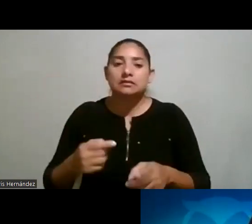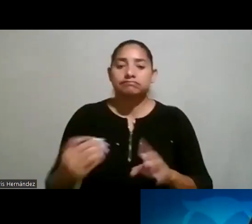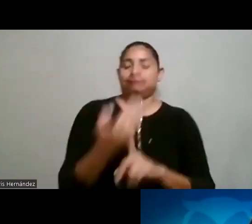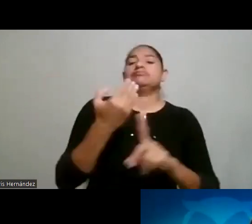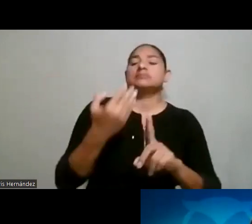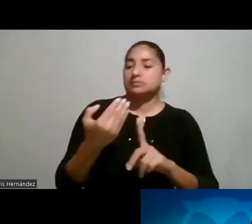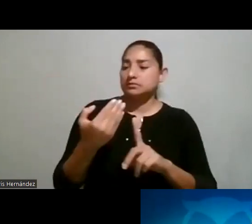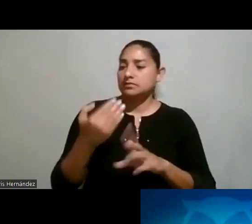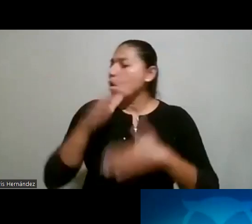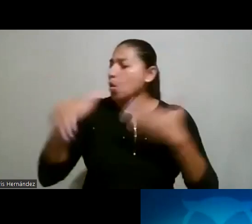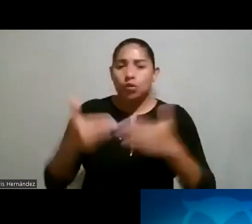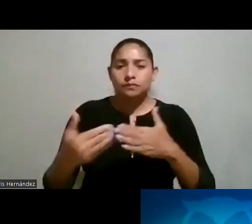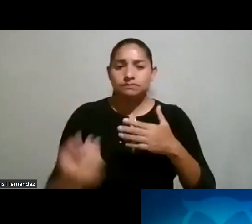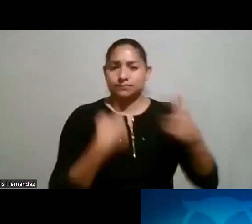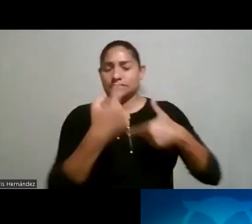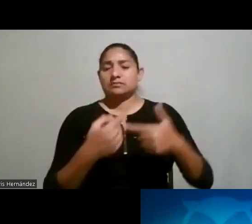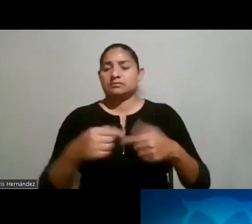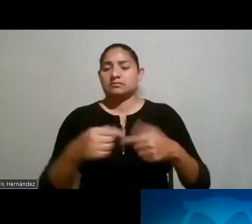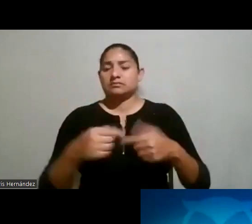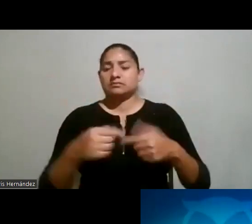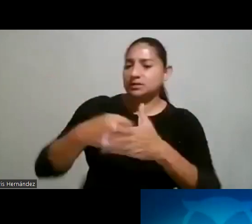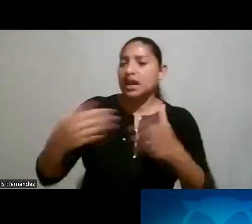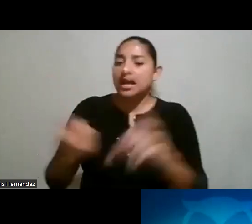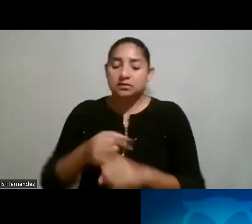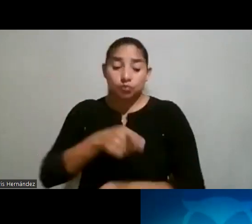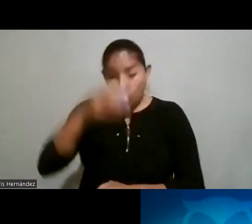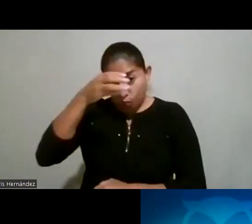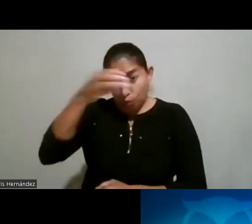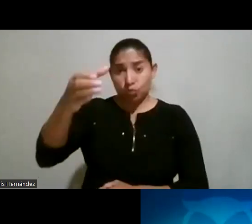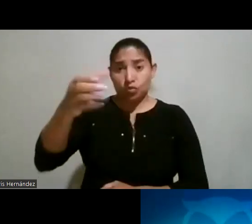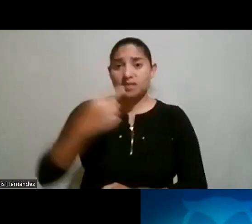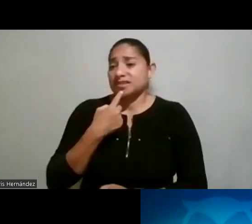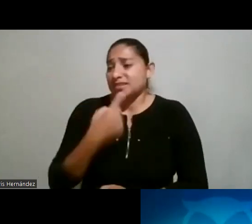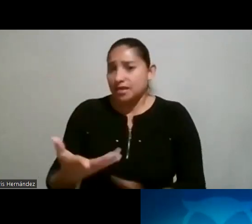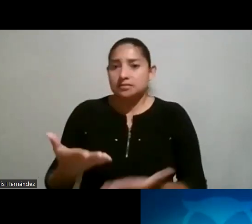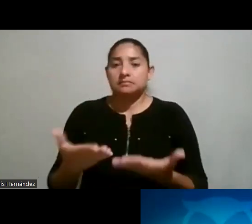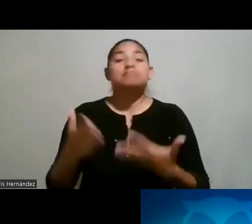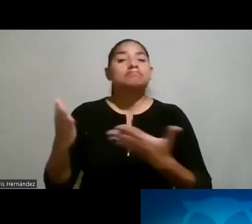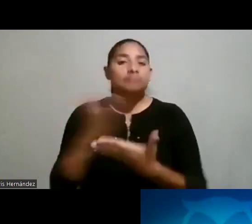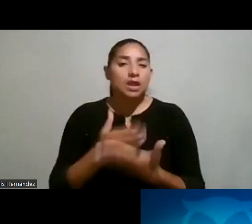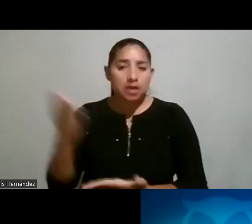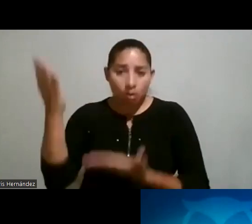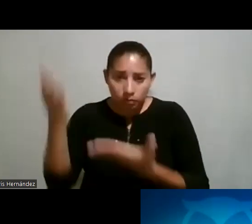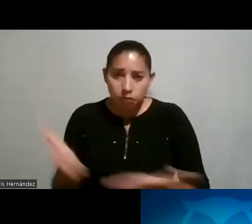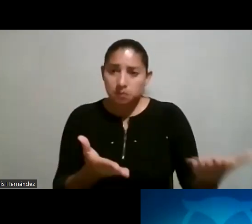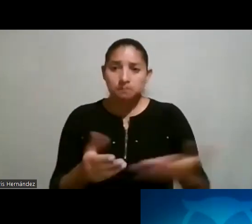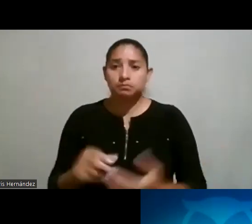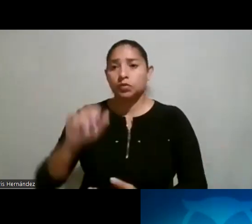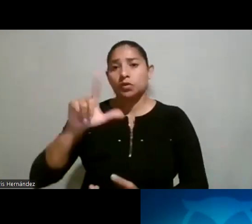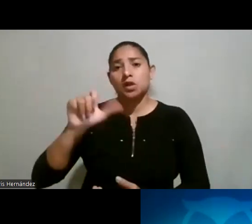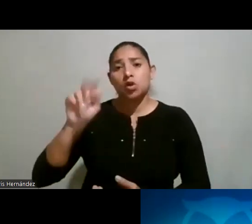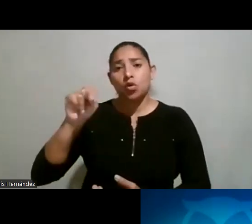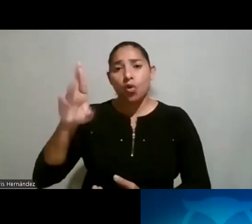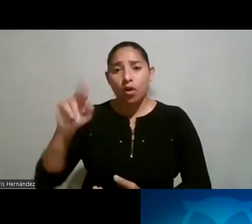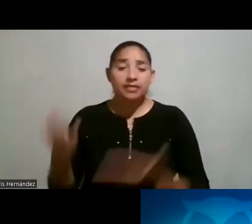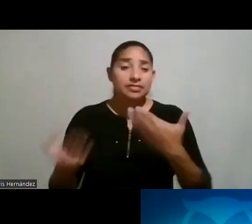esas contracorrientes que a veces se generan propias de la cultura? Tal vez en el orden en que expusimos, no sé si doña Leonora, tal